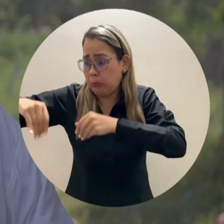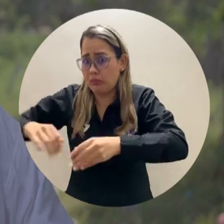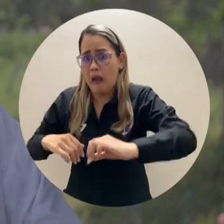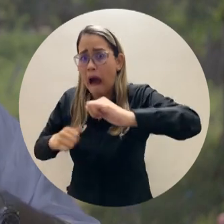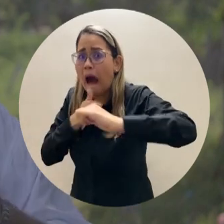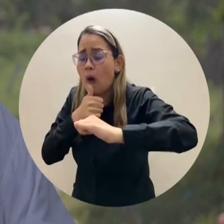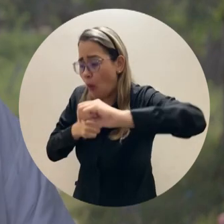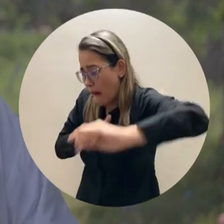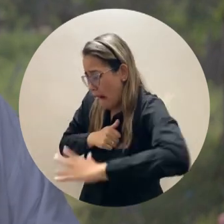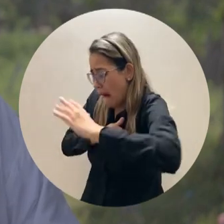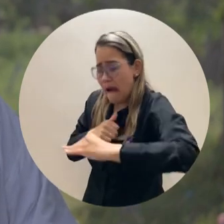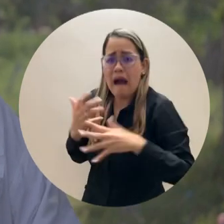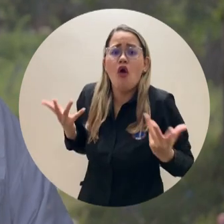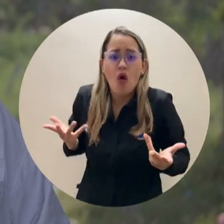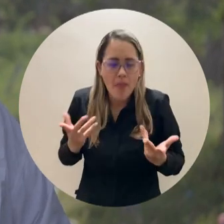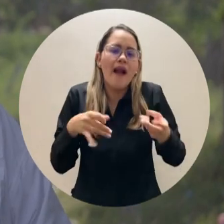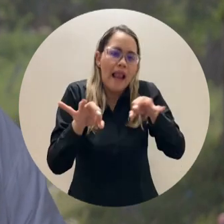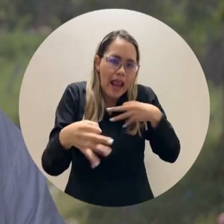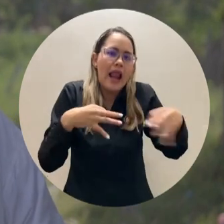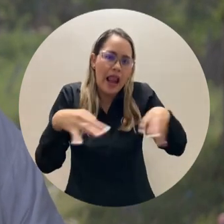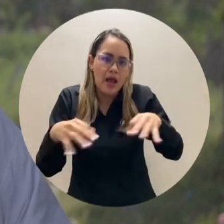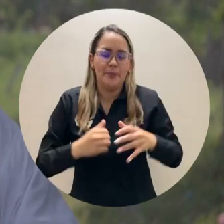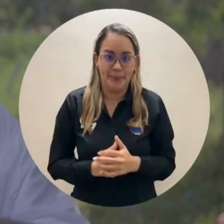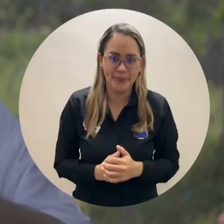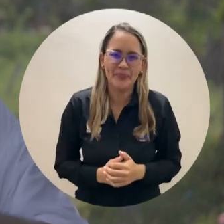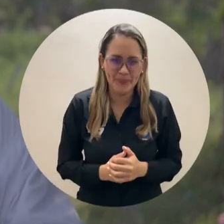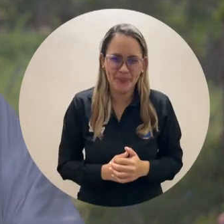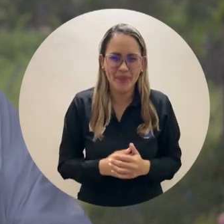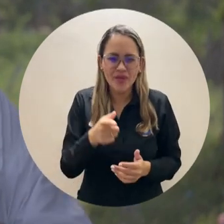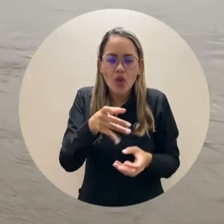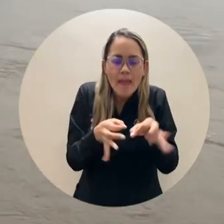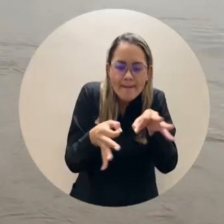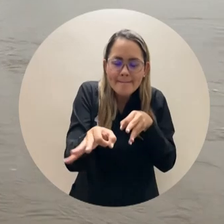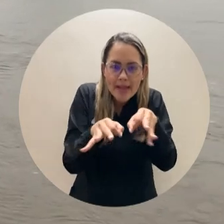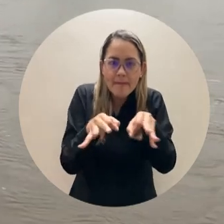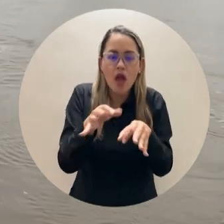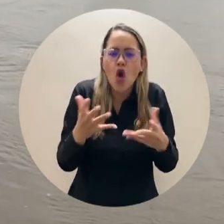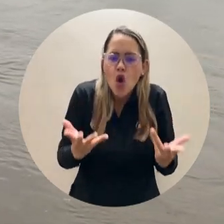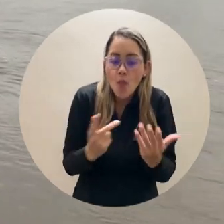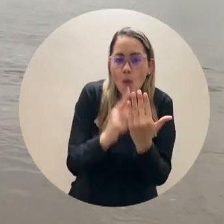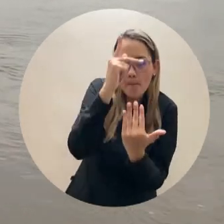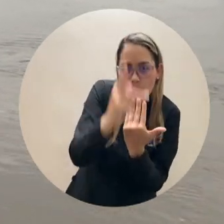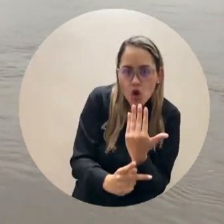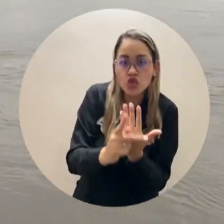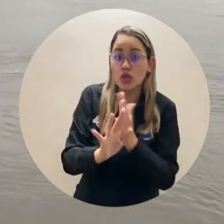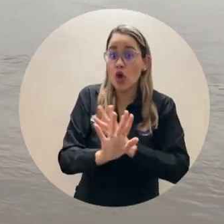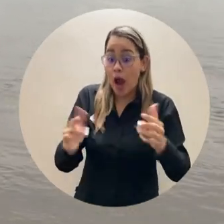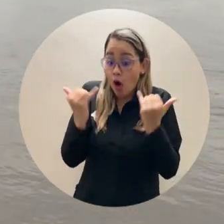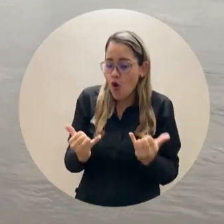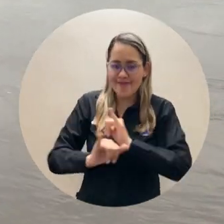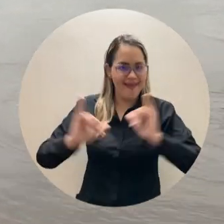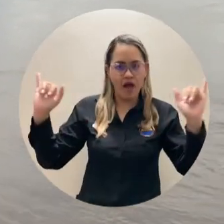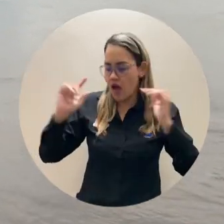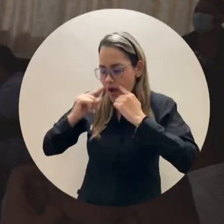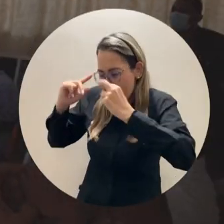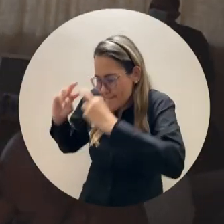con la comunidad. Ya habíamos hecho unas reuniones previas con ellos, pero apenas comentando el avance del proceso. Hoy ya presentamos